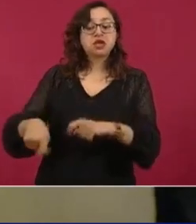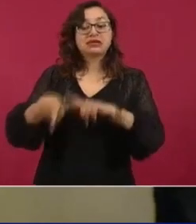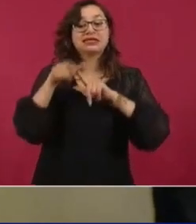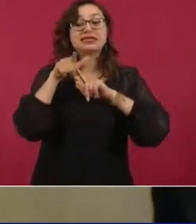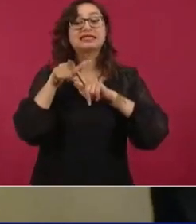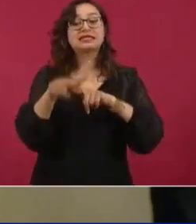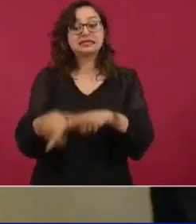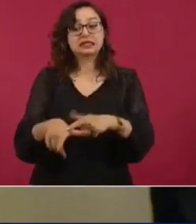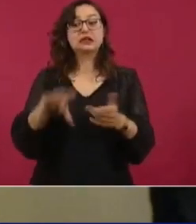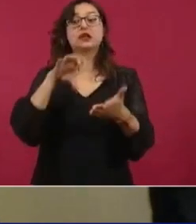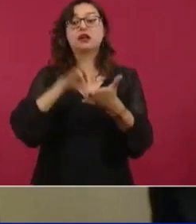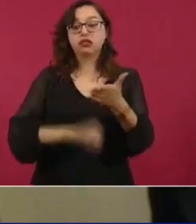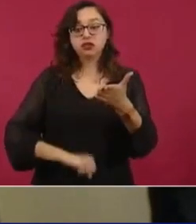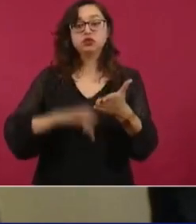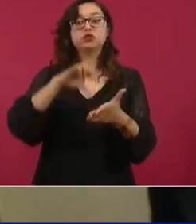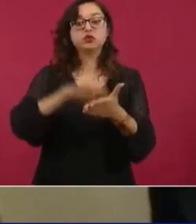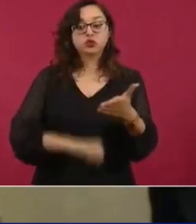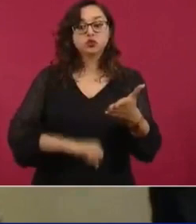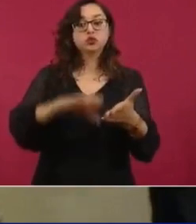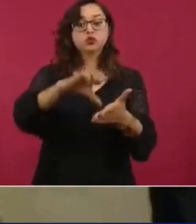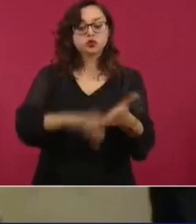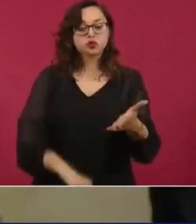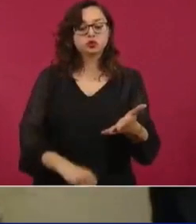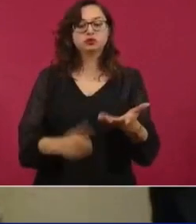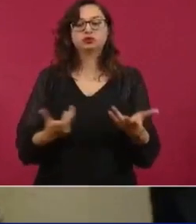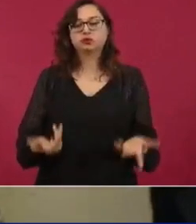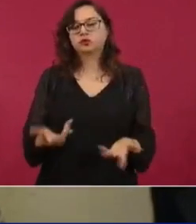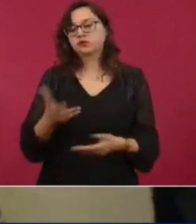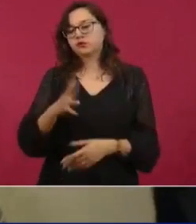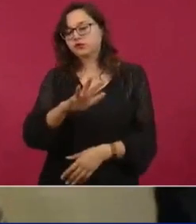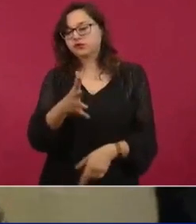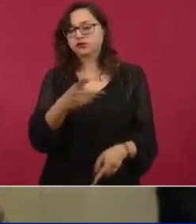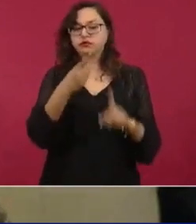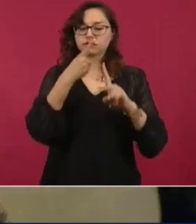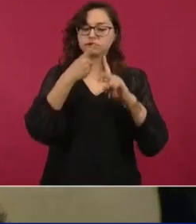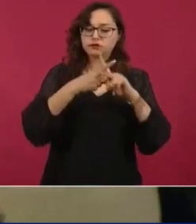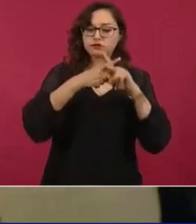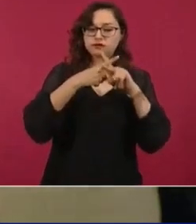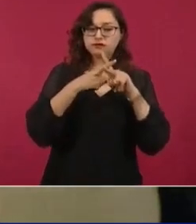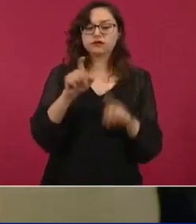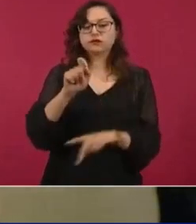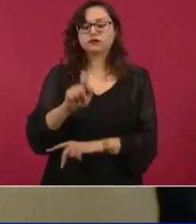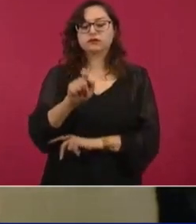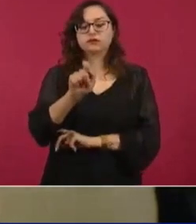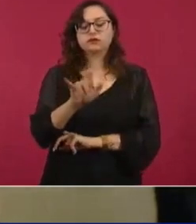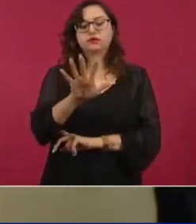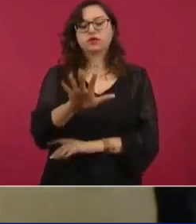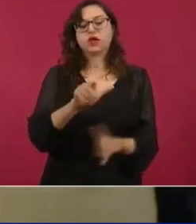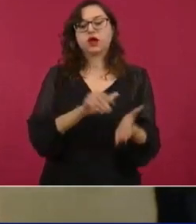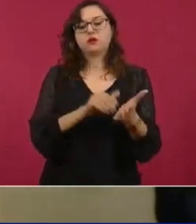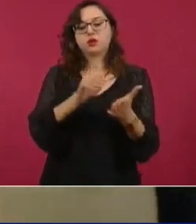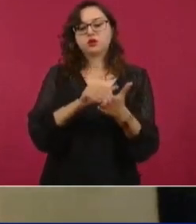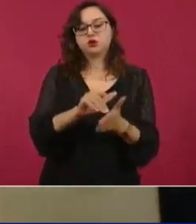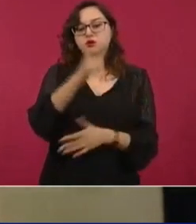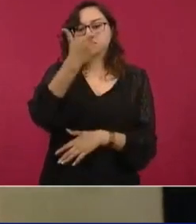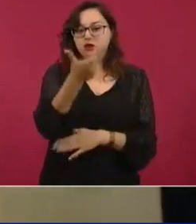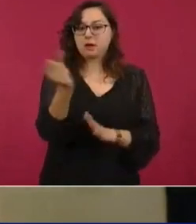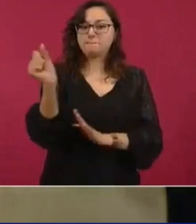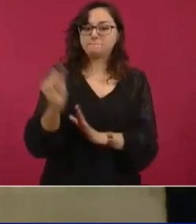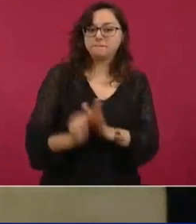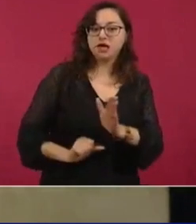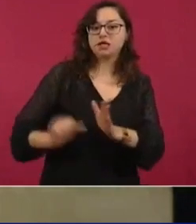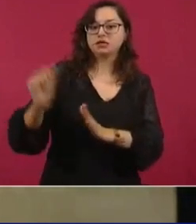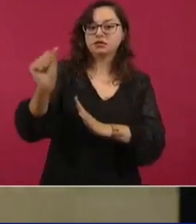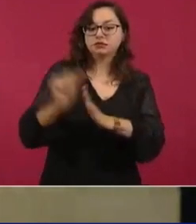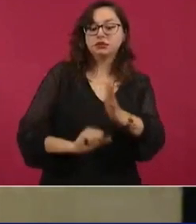con esta empresa. Lo que estimamos corresponde a una suma de 25 millones de pesos por mes, es